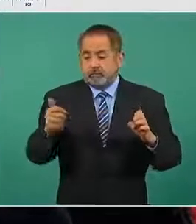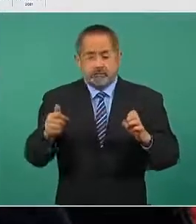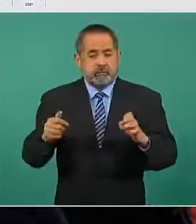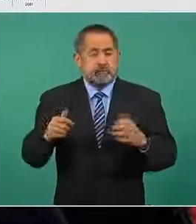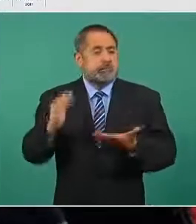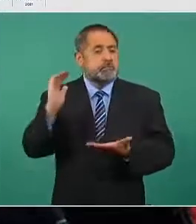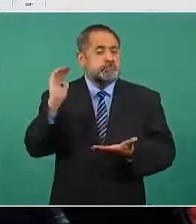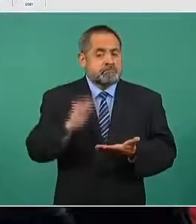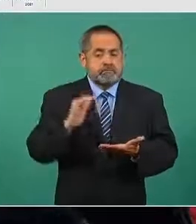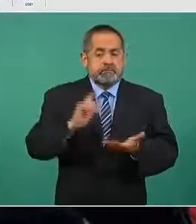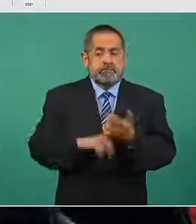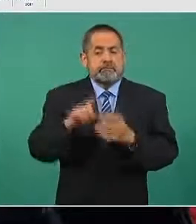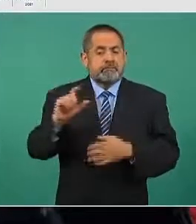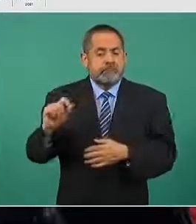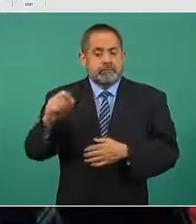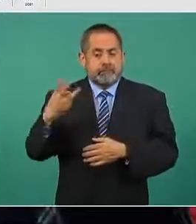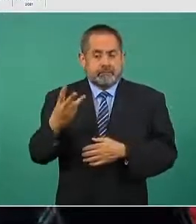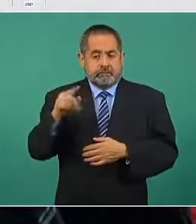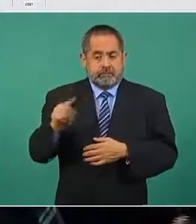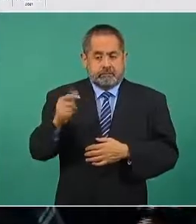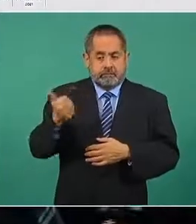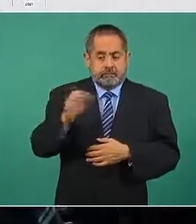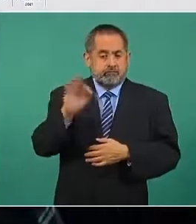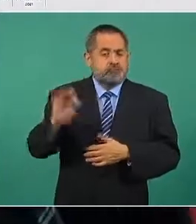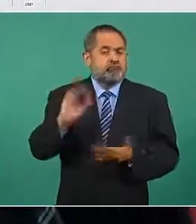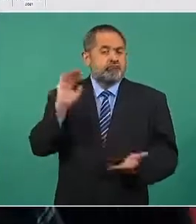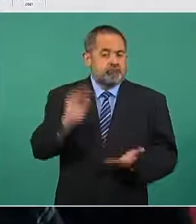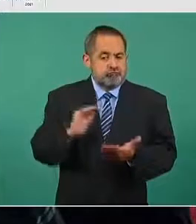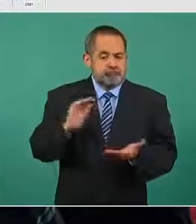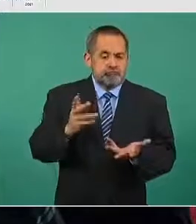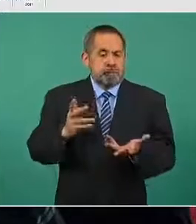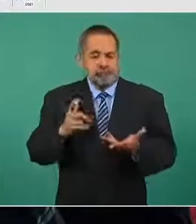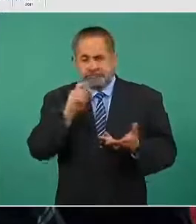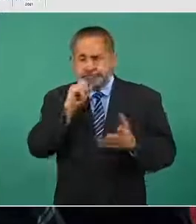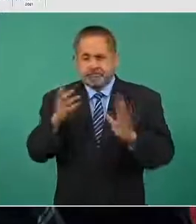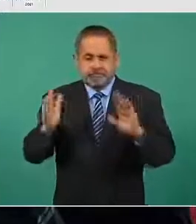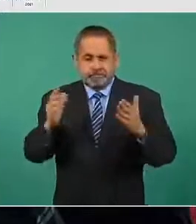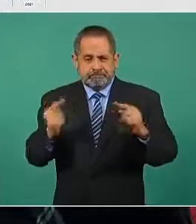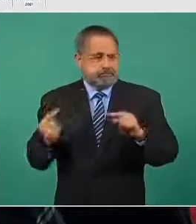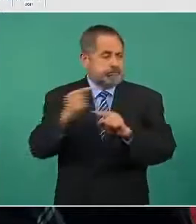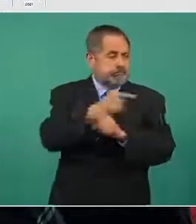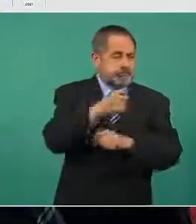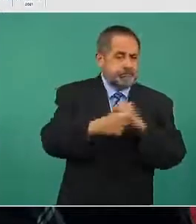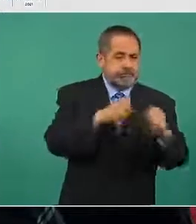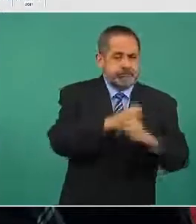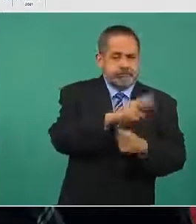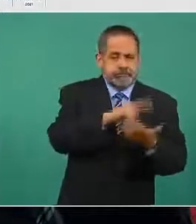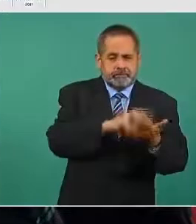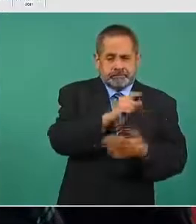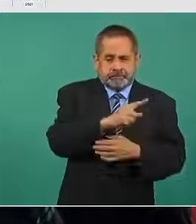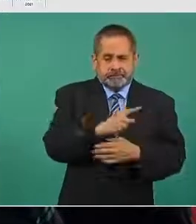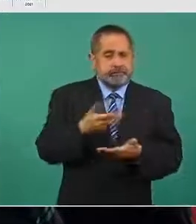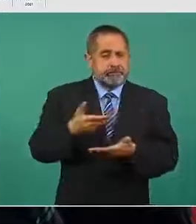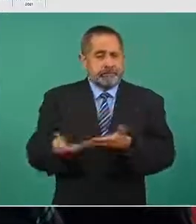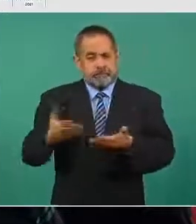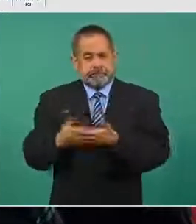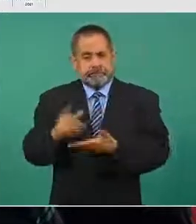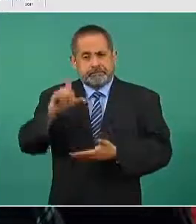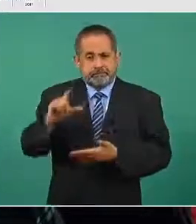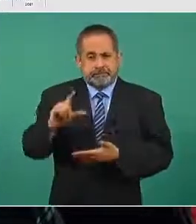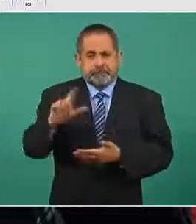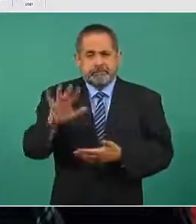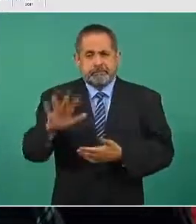disminuyó veintitrés punto seis por ciento respecto al mismo periodo del dos mil veinte y tuvo una baja del